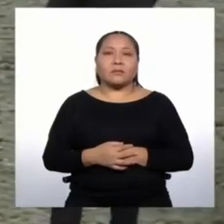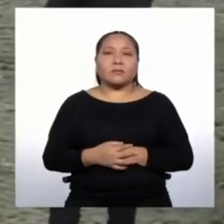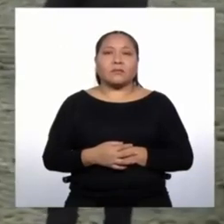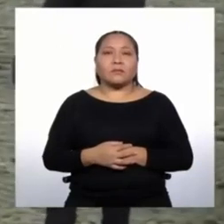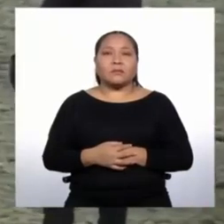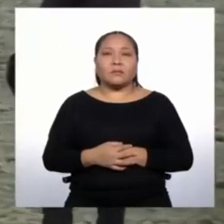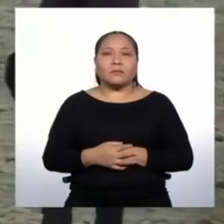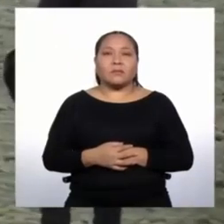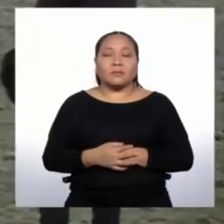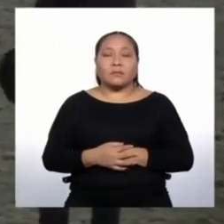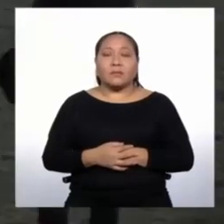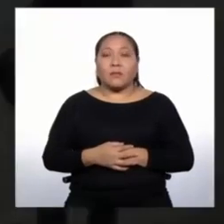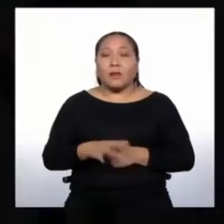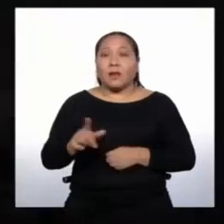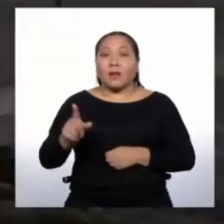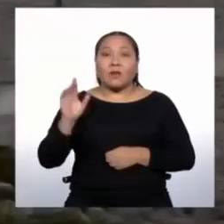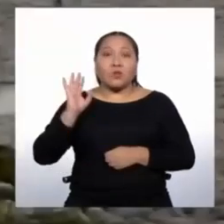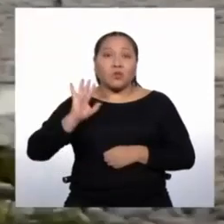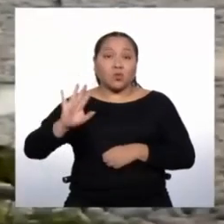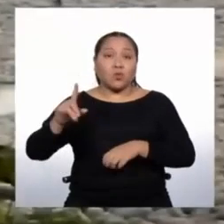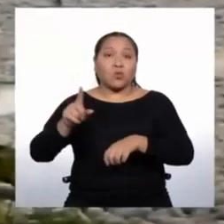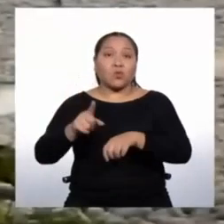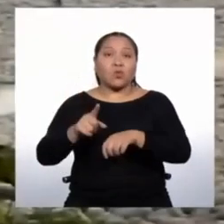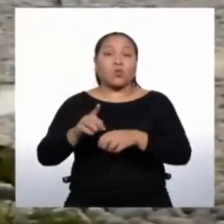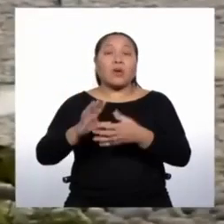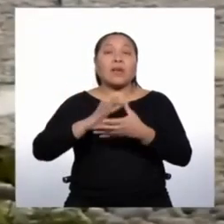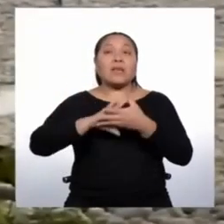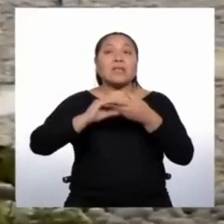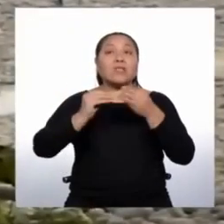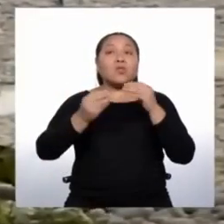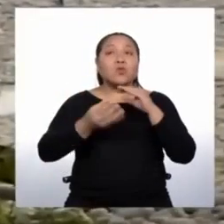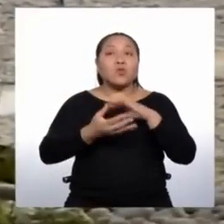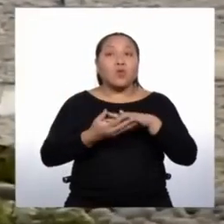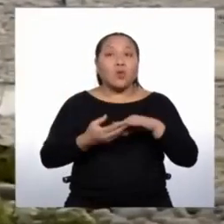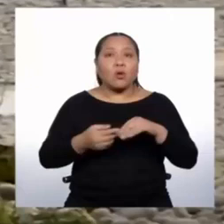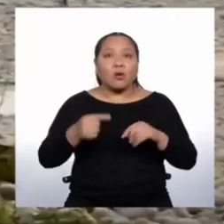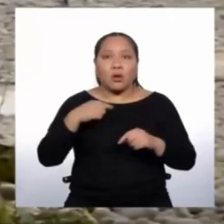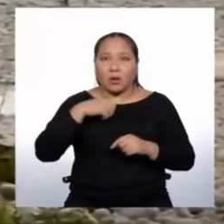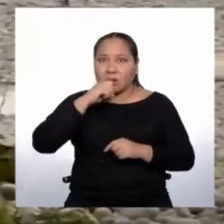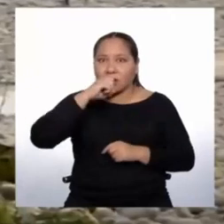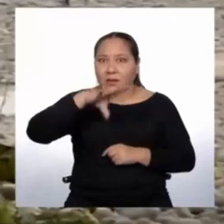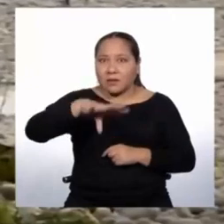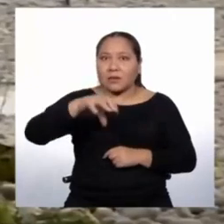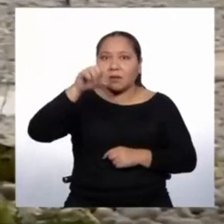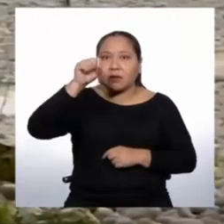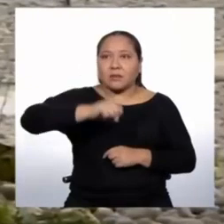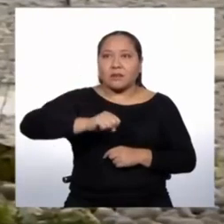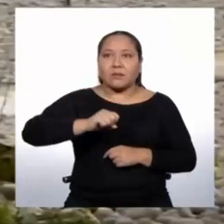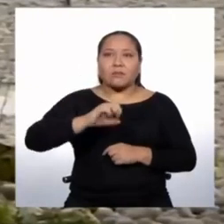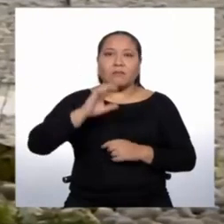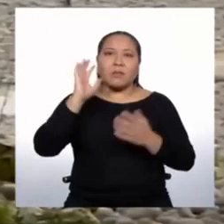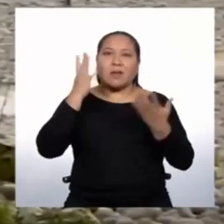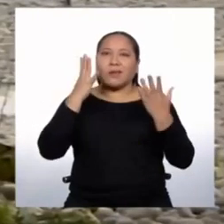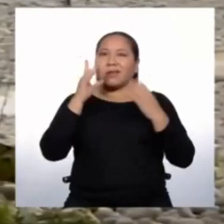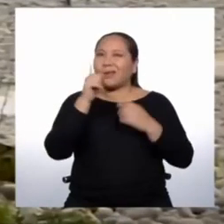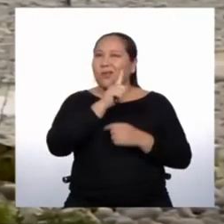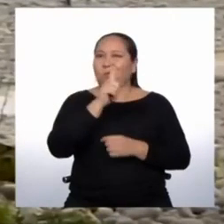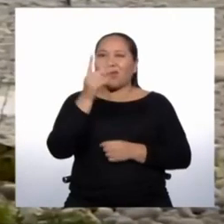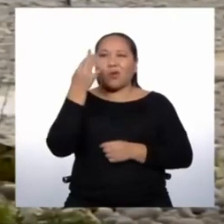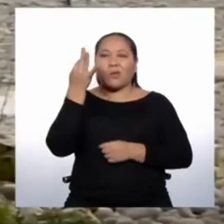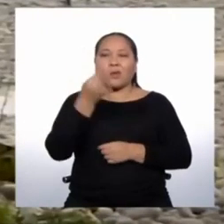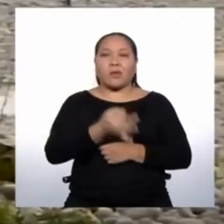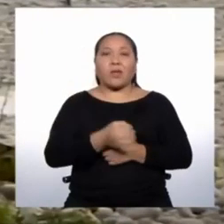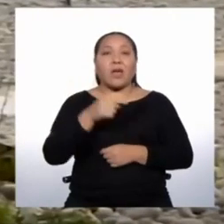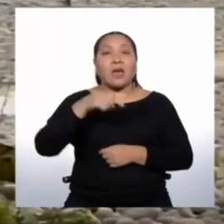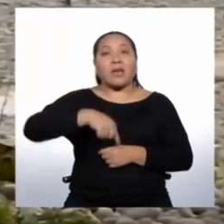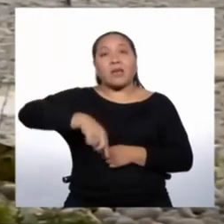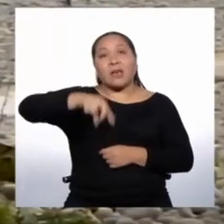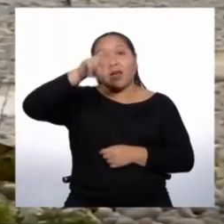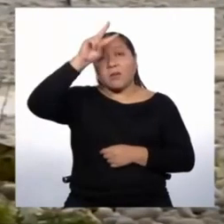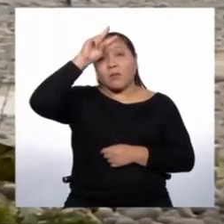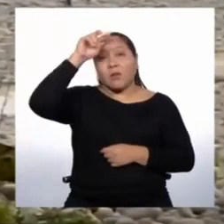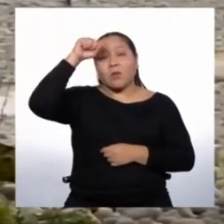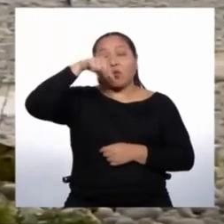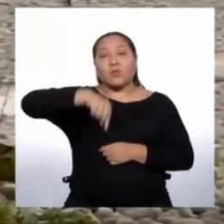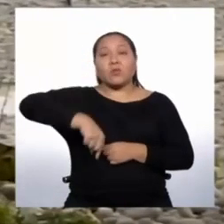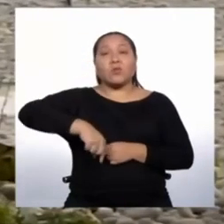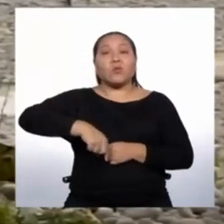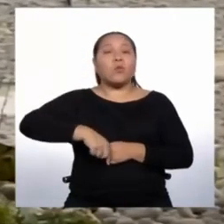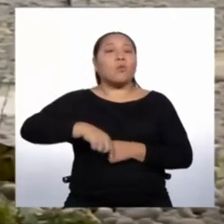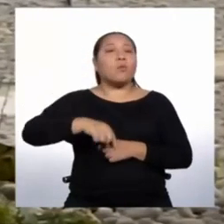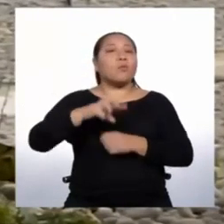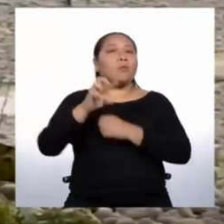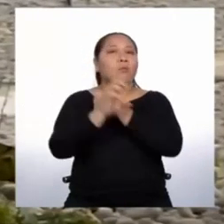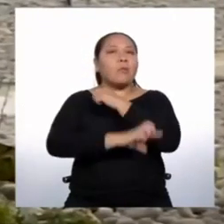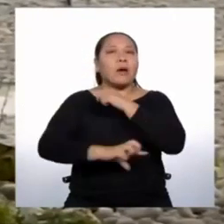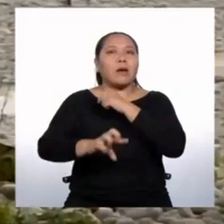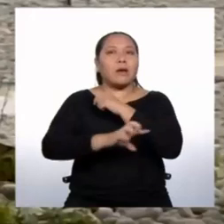A lo largo de su historia, y aunque esta afirmación podría parecer no muy cierta, el Perú ha sido un país que no ha